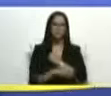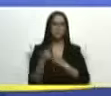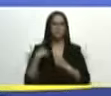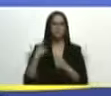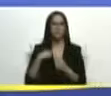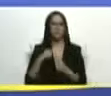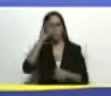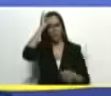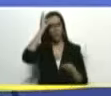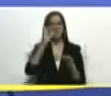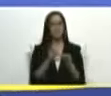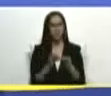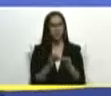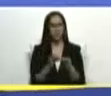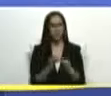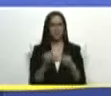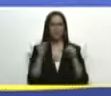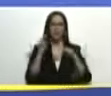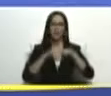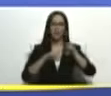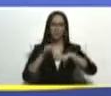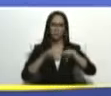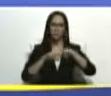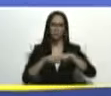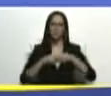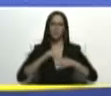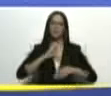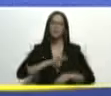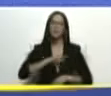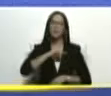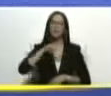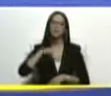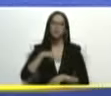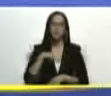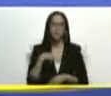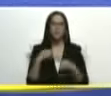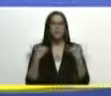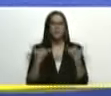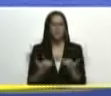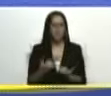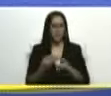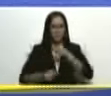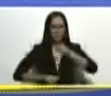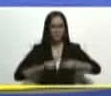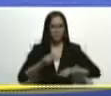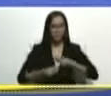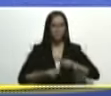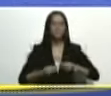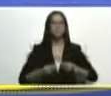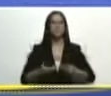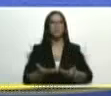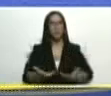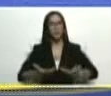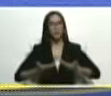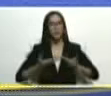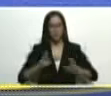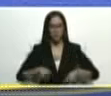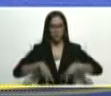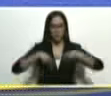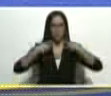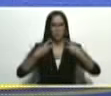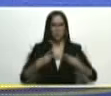una gran fe de que esta estructura que estamos nosotros ya implementando nos va a dar nuevos